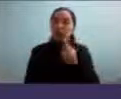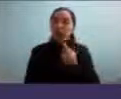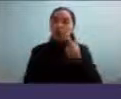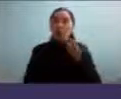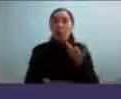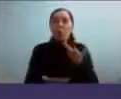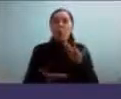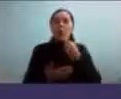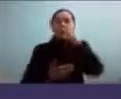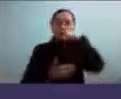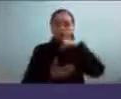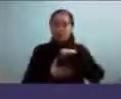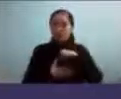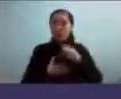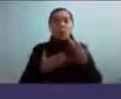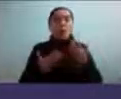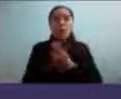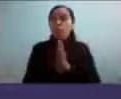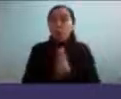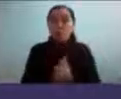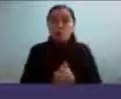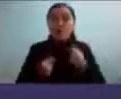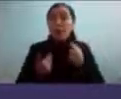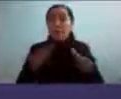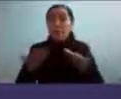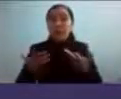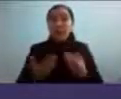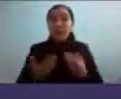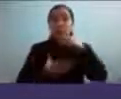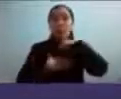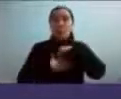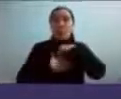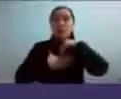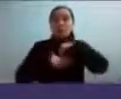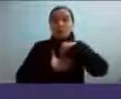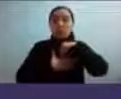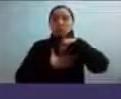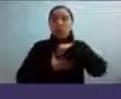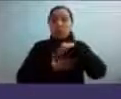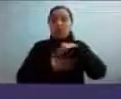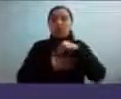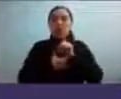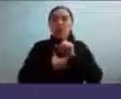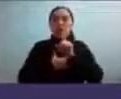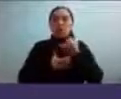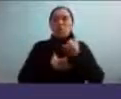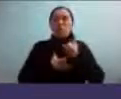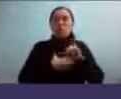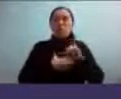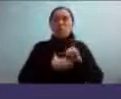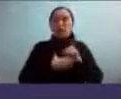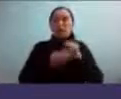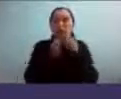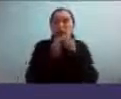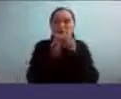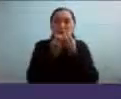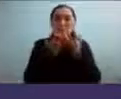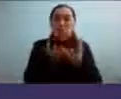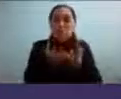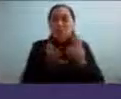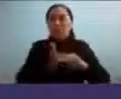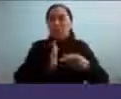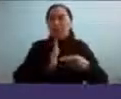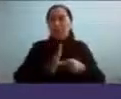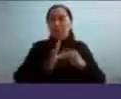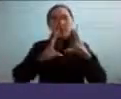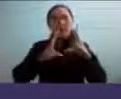lo que a mí me pasaba, yo me lo guardaba. Porque no quería generar como más conflicto en mi familia.